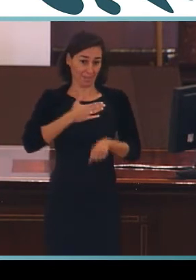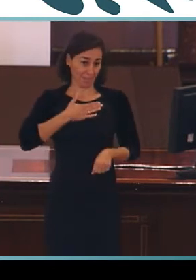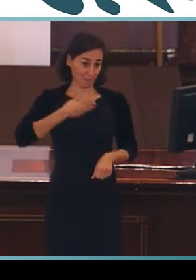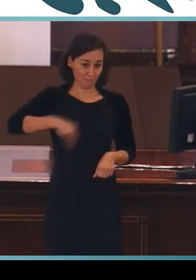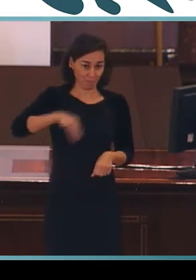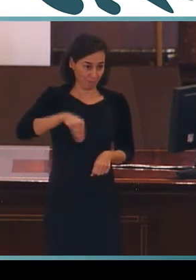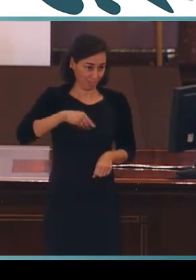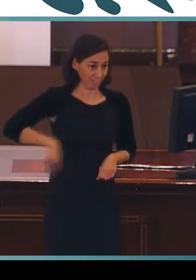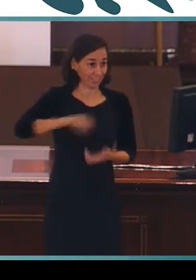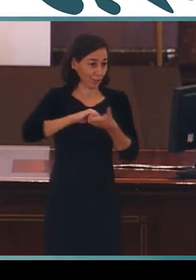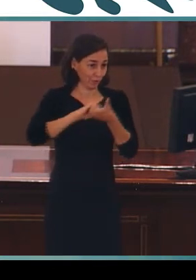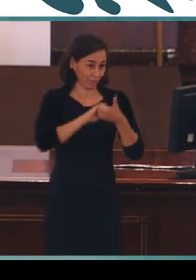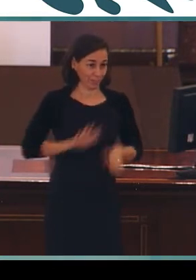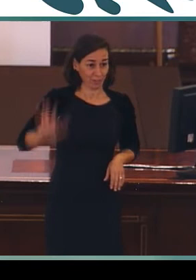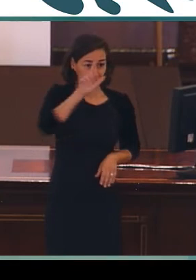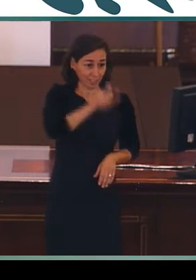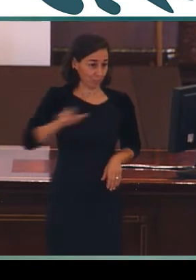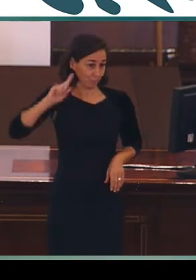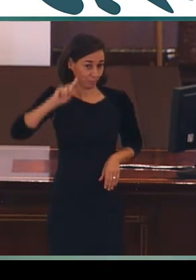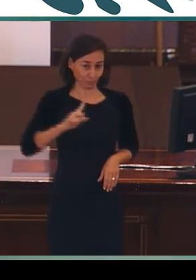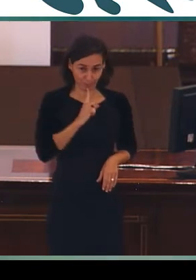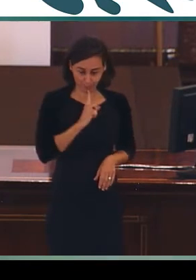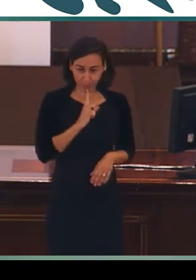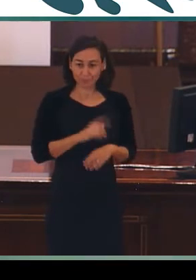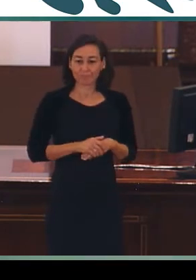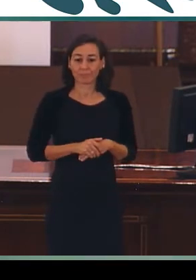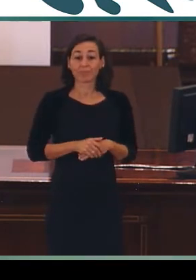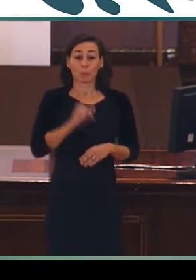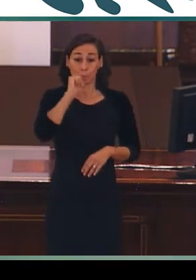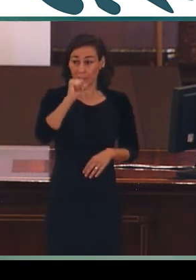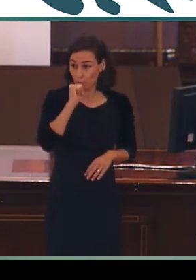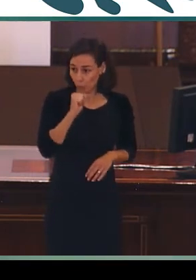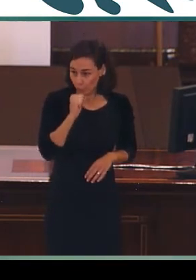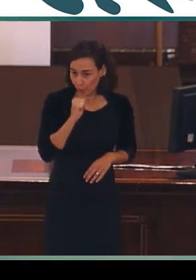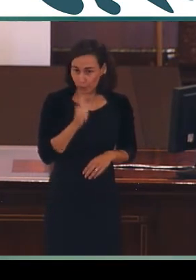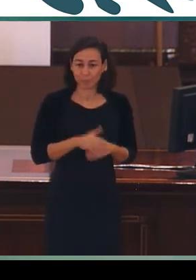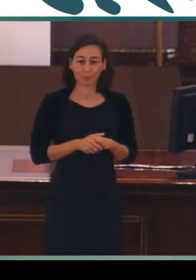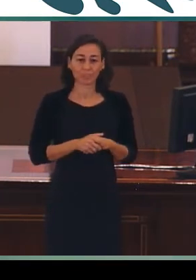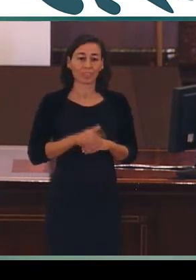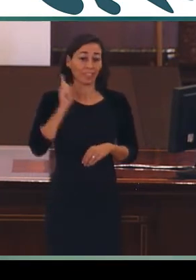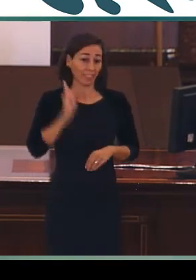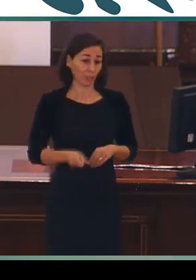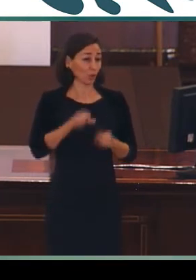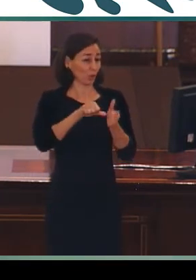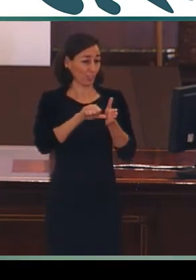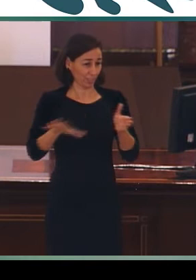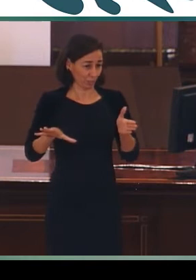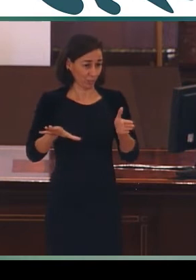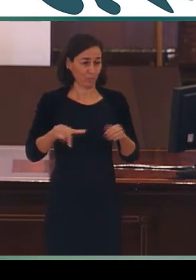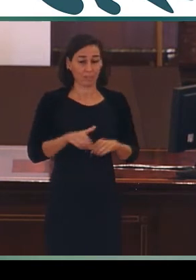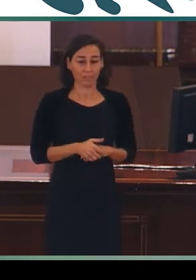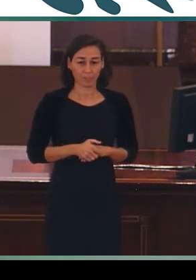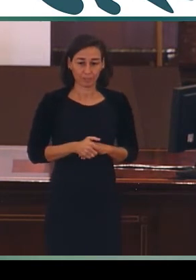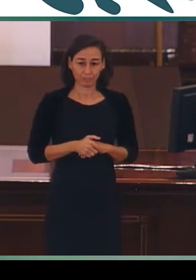presidenta de la Confederación Estatal de Personas Sordas, Mariluz, que te tengo ahí, directora del Centro de Normalización